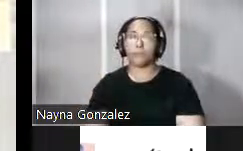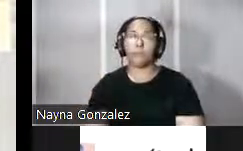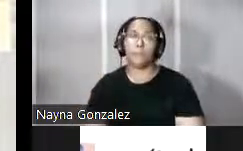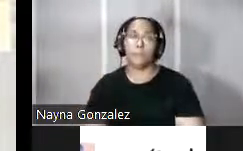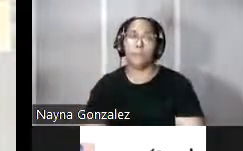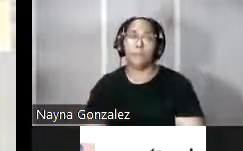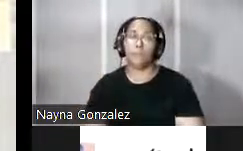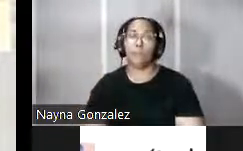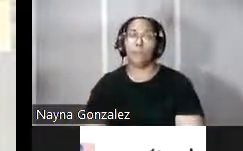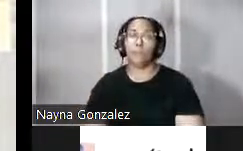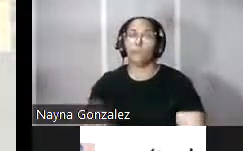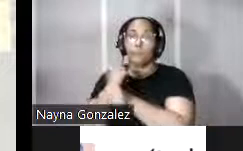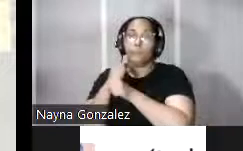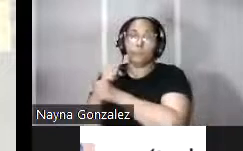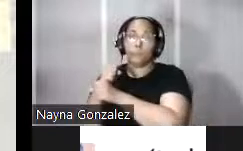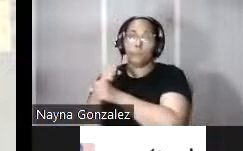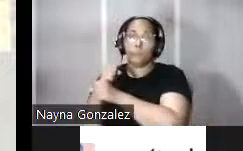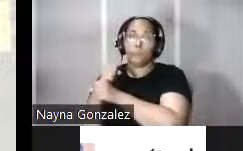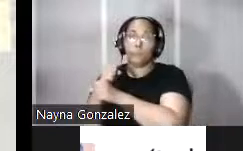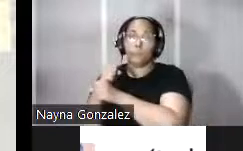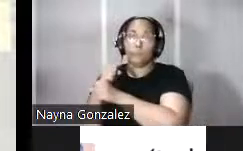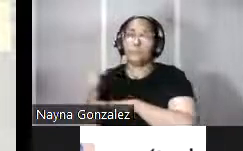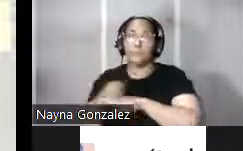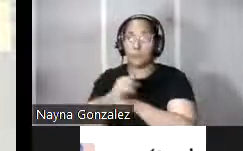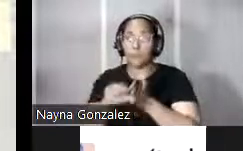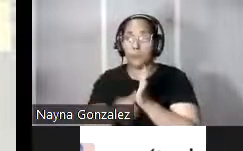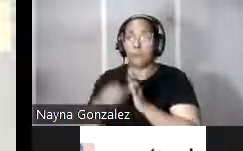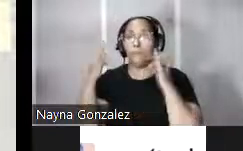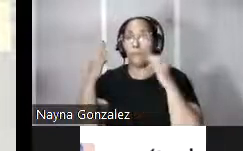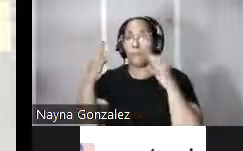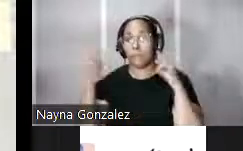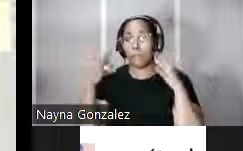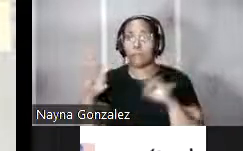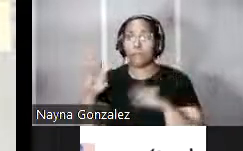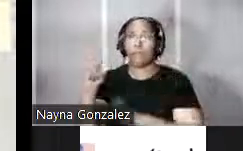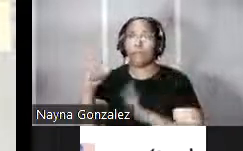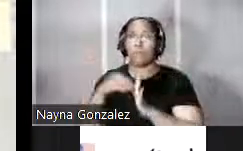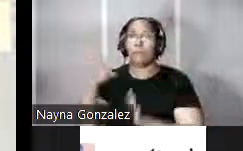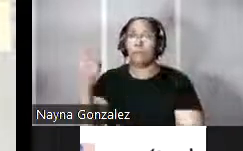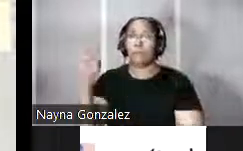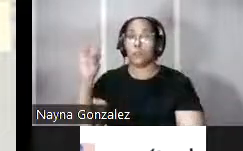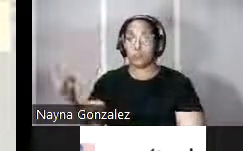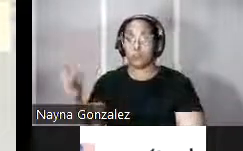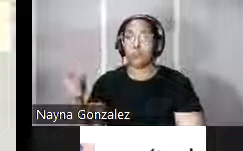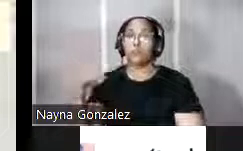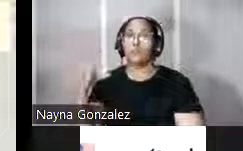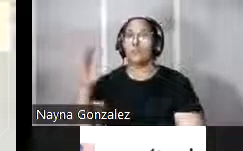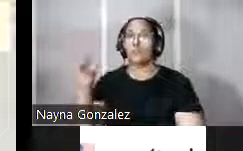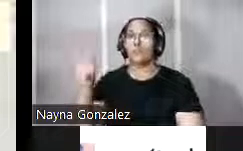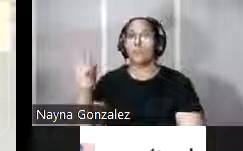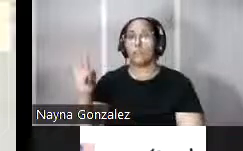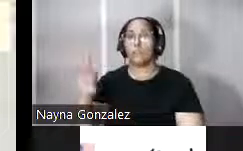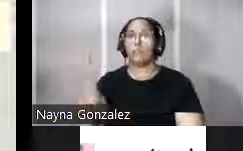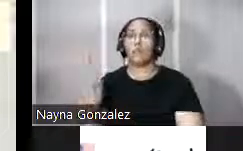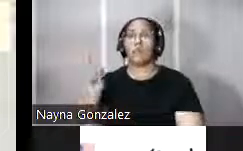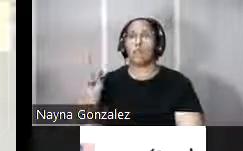La defensa de la isla se reforzó en febrero de 1869 con la construcción del primer